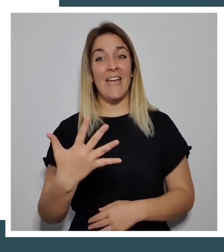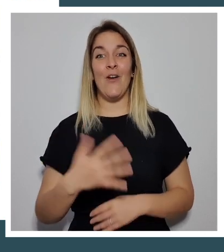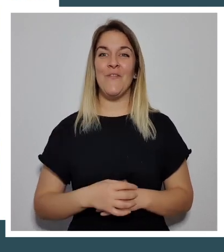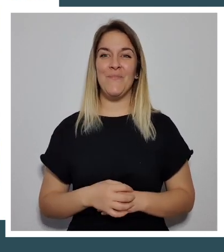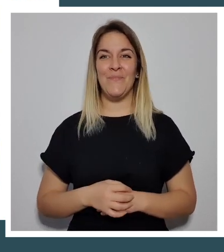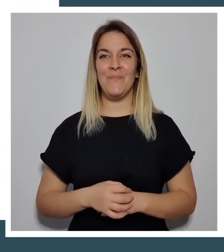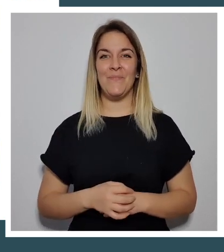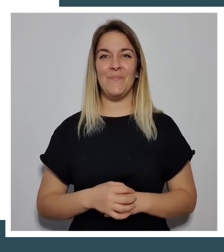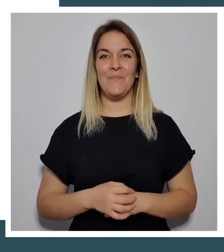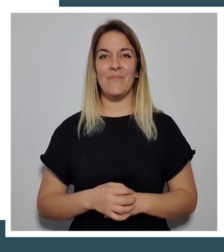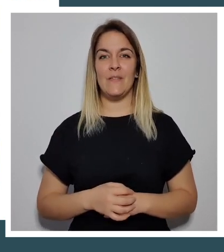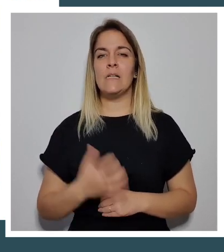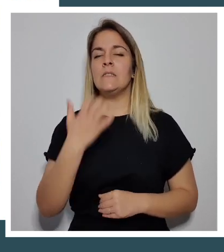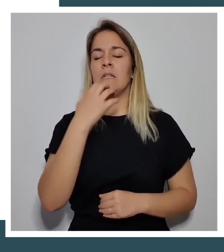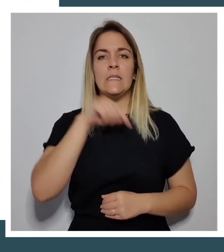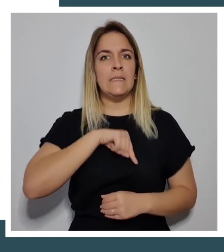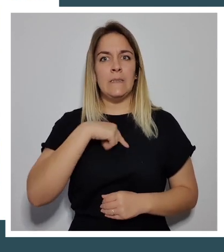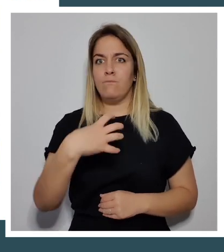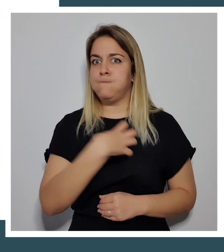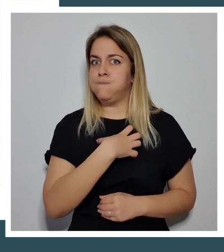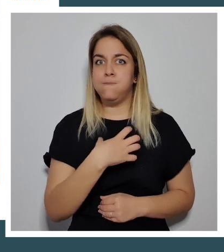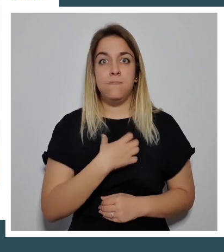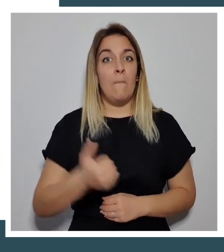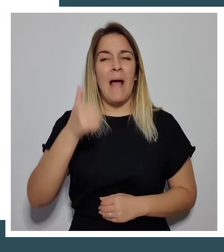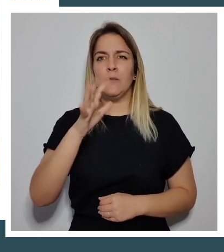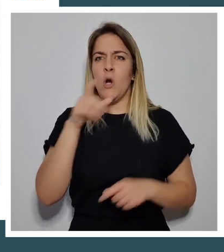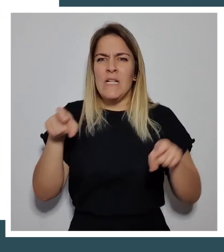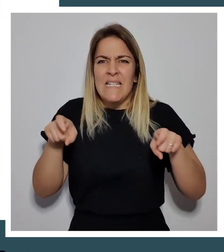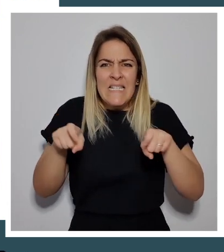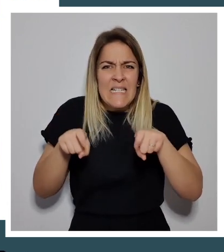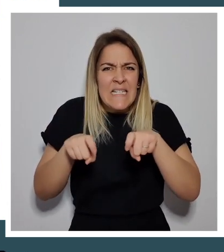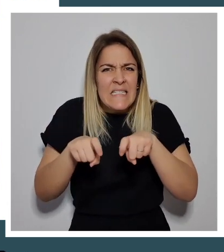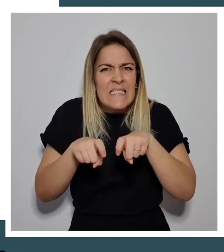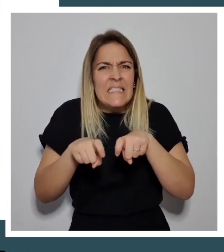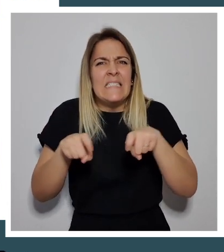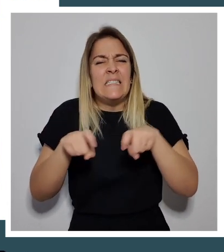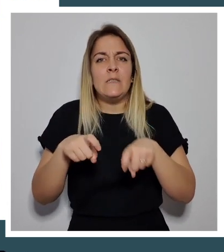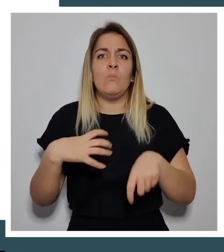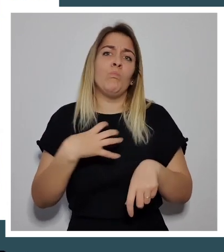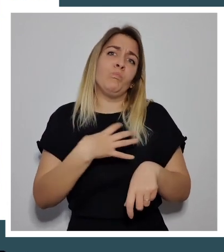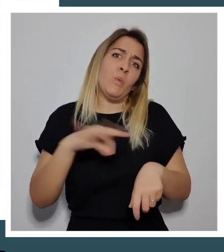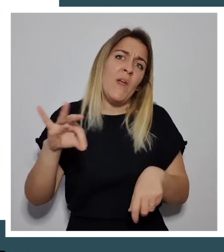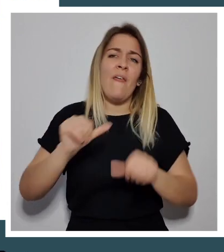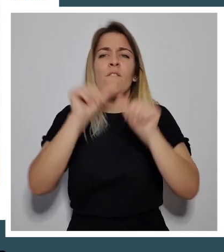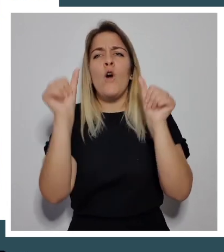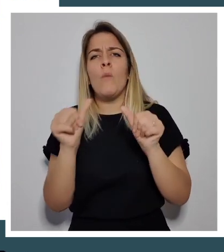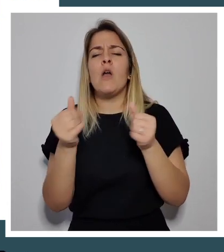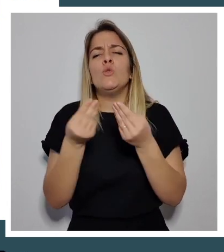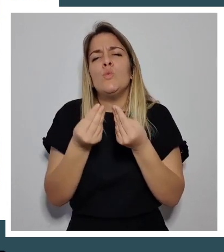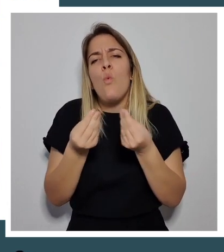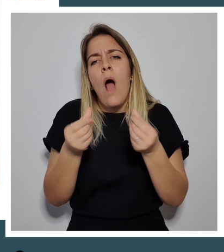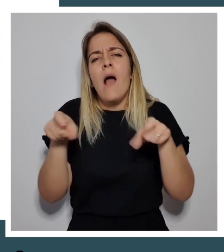Si no somos capaces de apretar totalmente, podemos empezar a apretar un poquito y